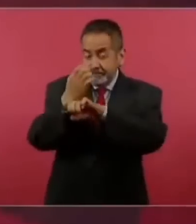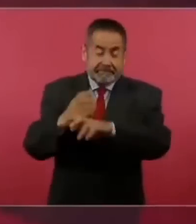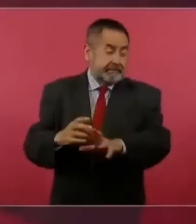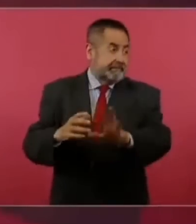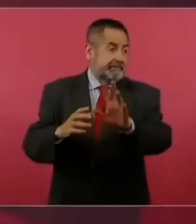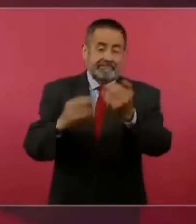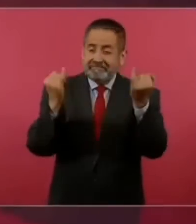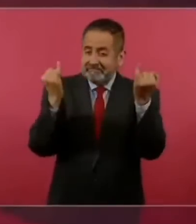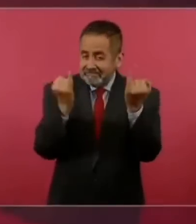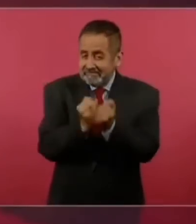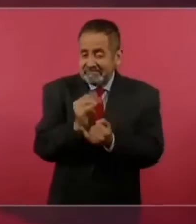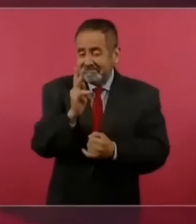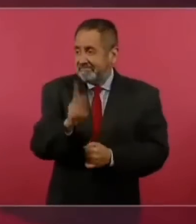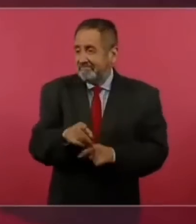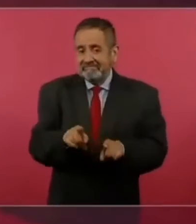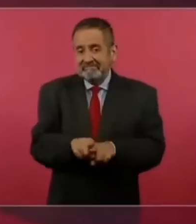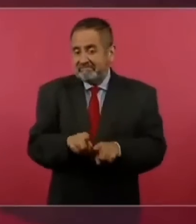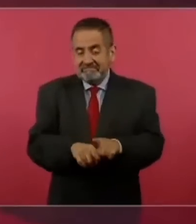está igual